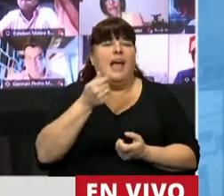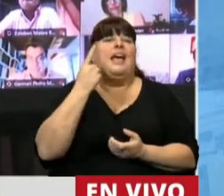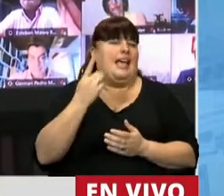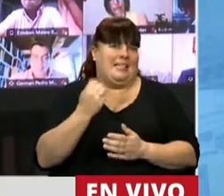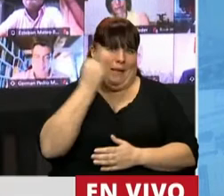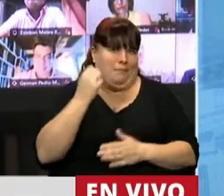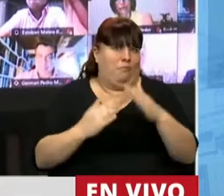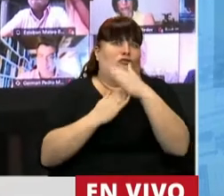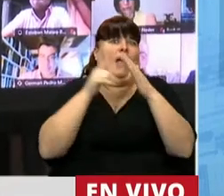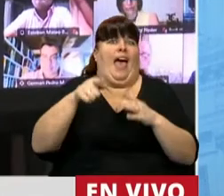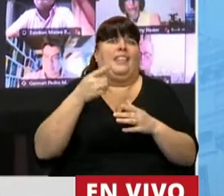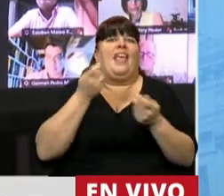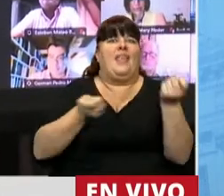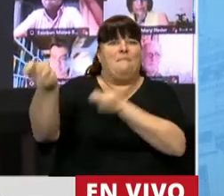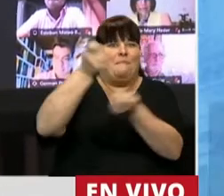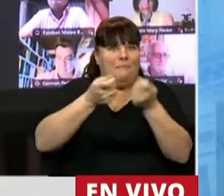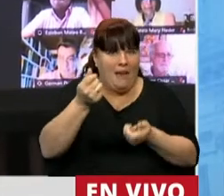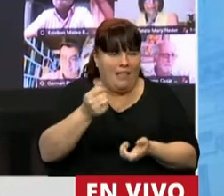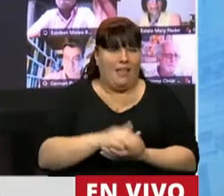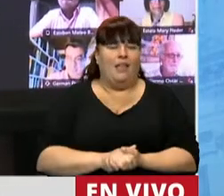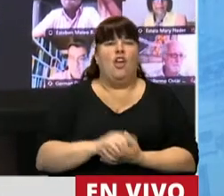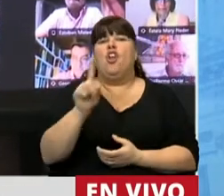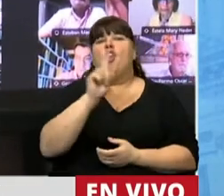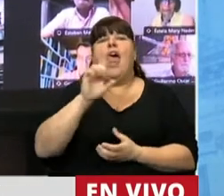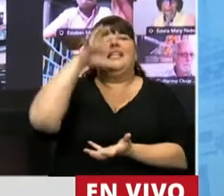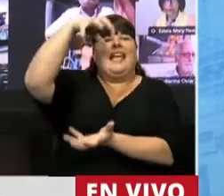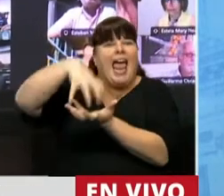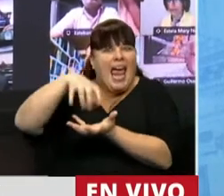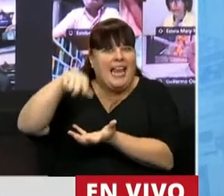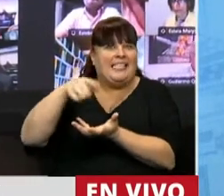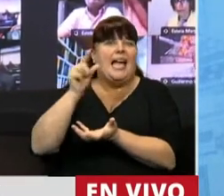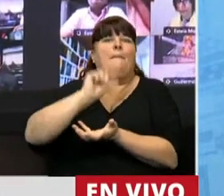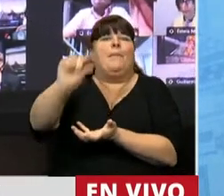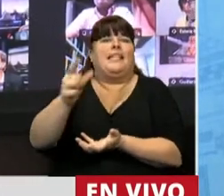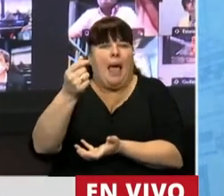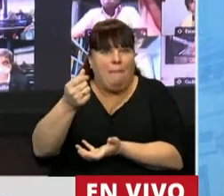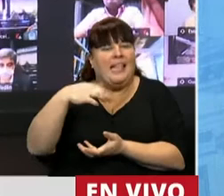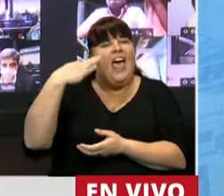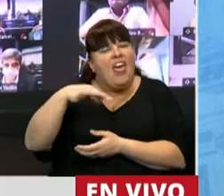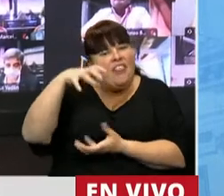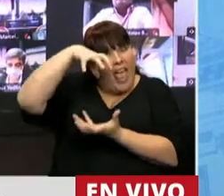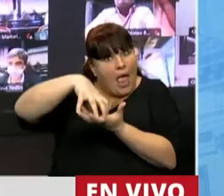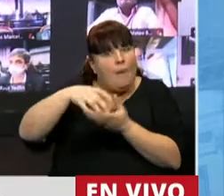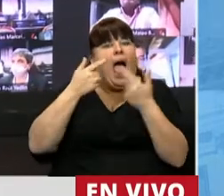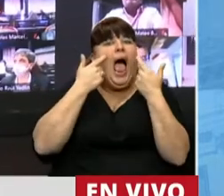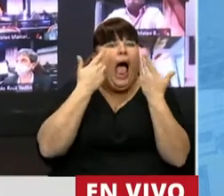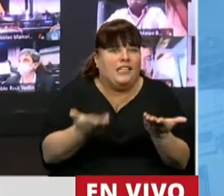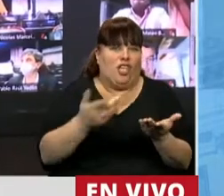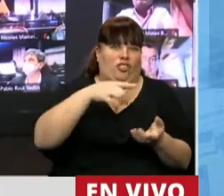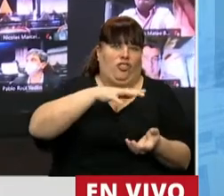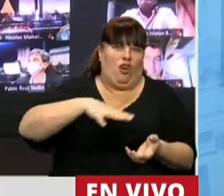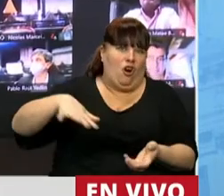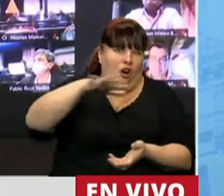columna vertebral del sistema financiero y no las entidades financieras que debieran estar al servicio